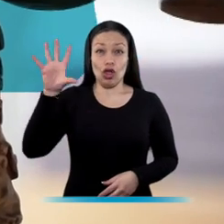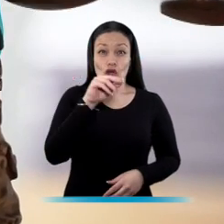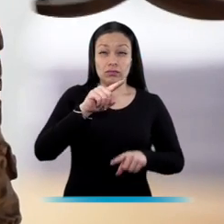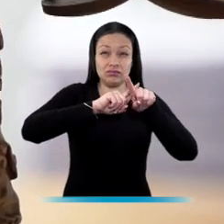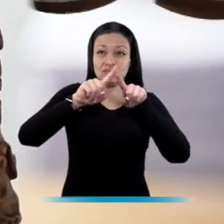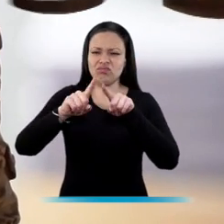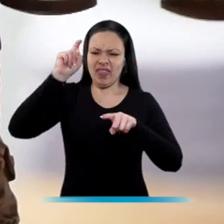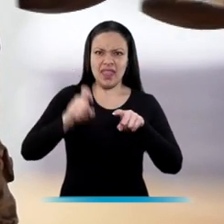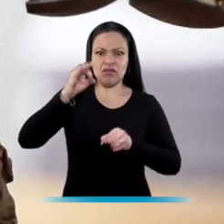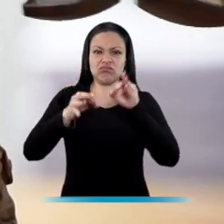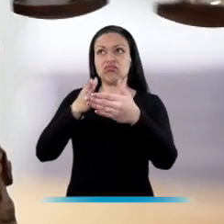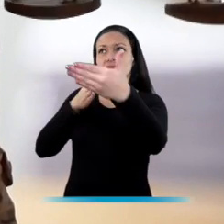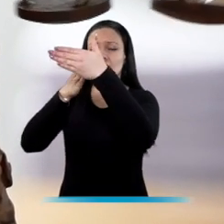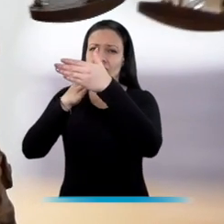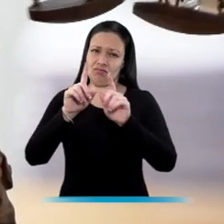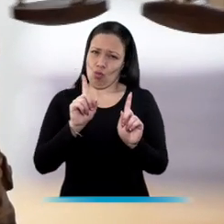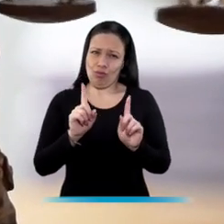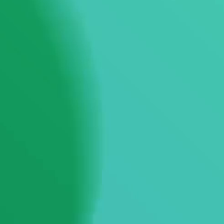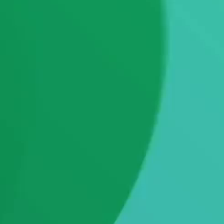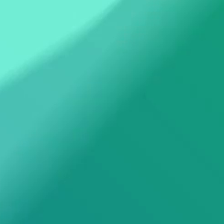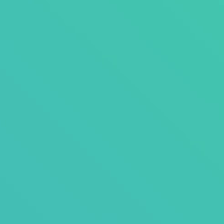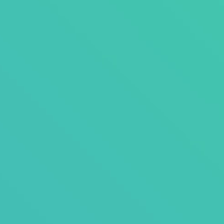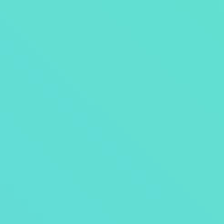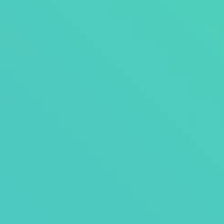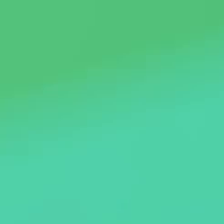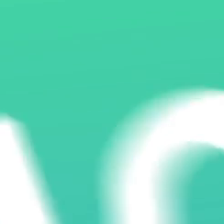No todas las diferencias deben terminar en un pleito judicial.